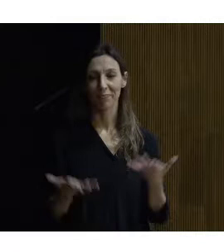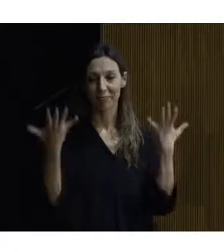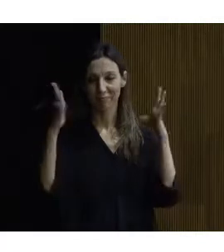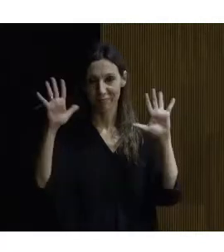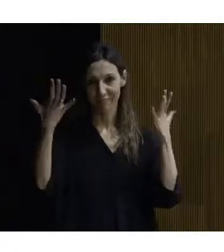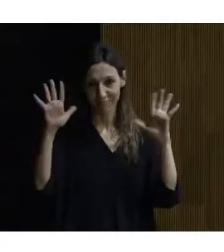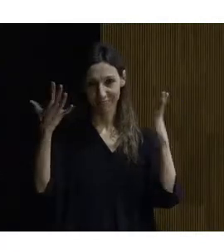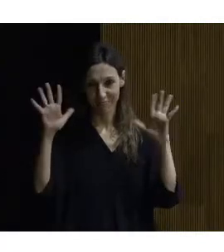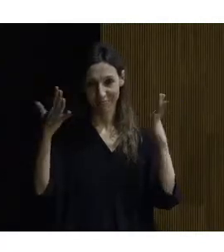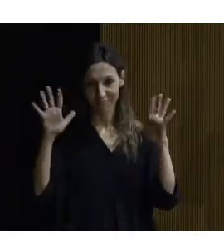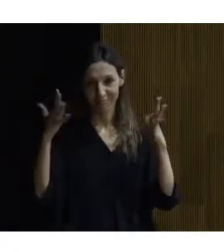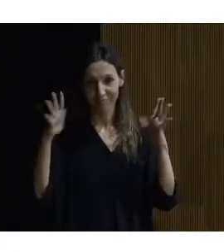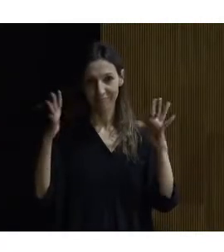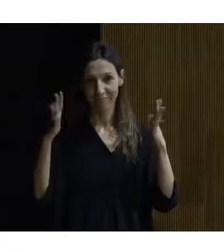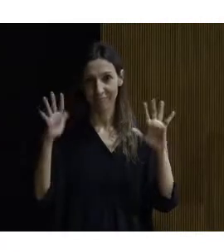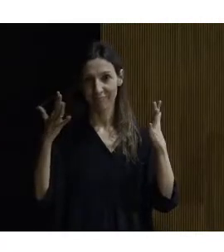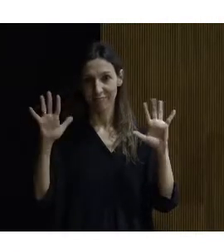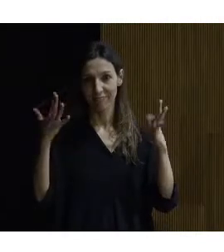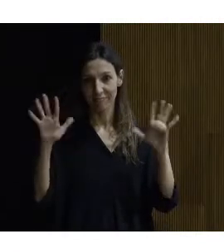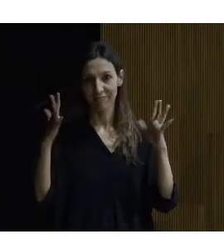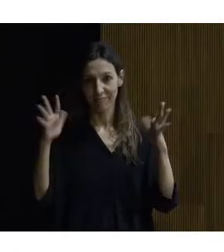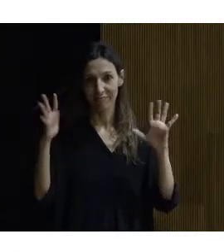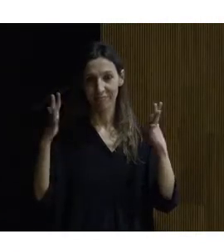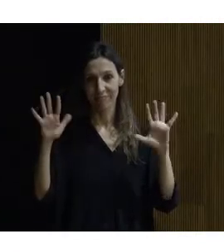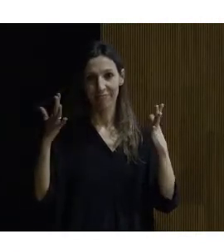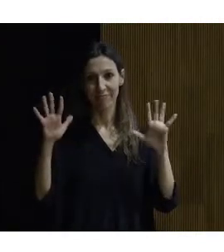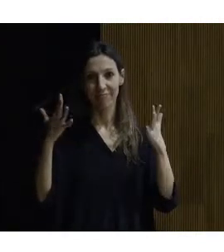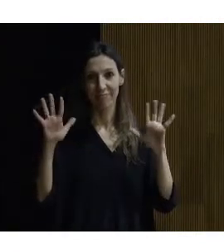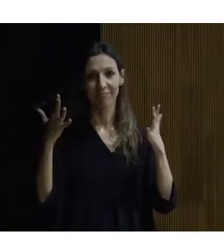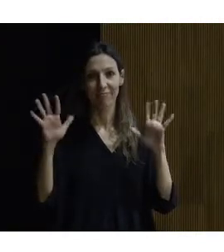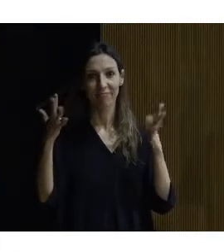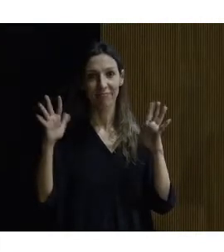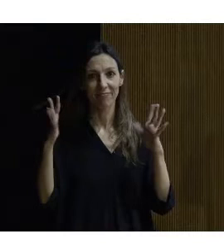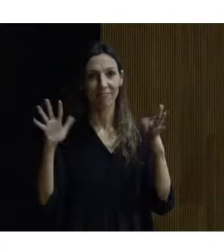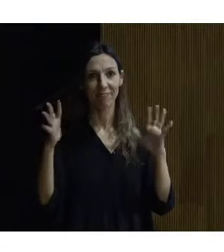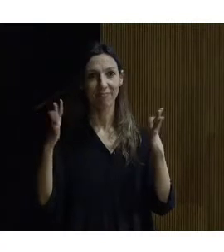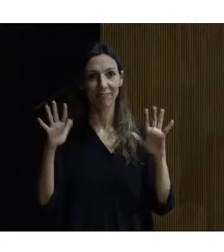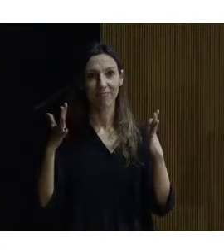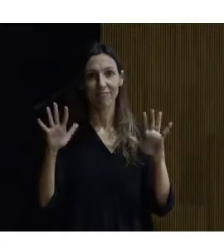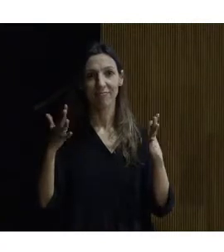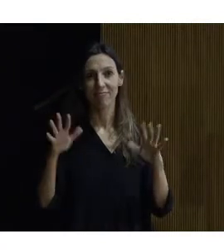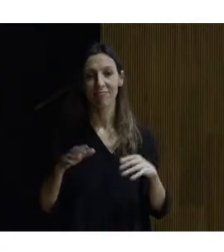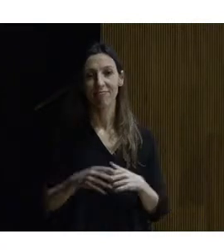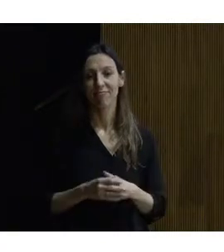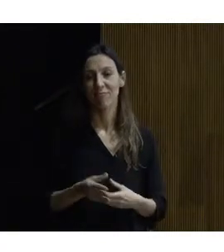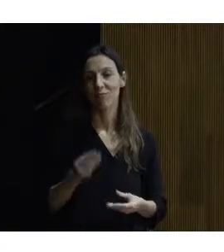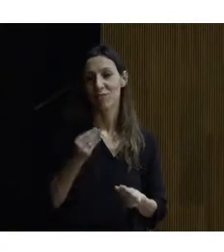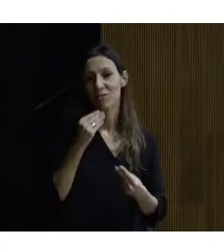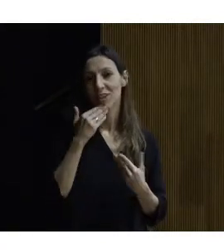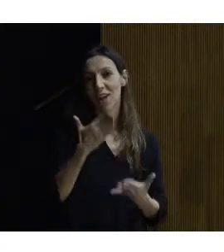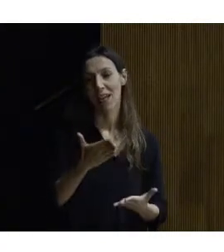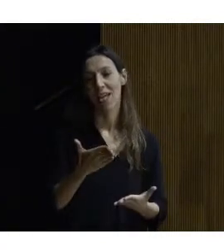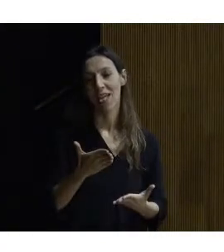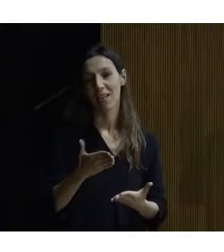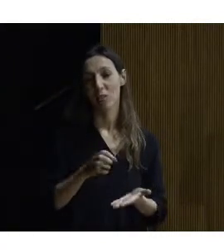muchas gracias y sin